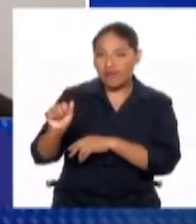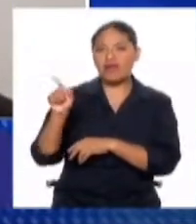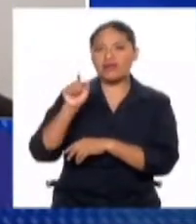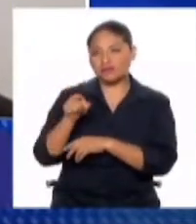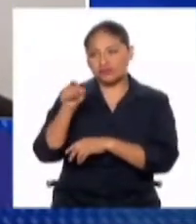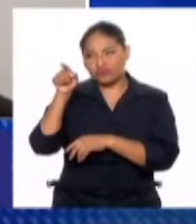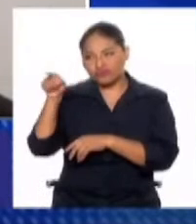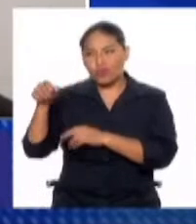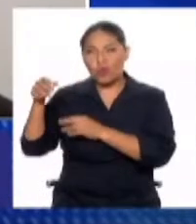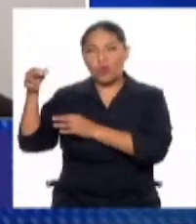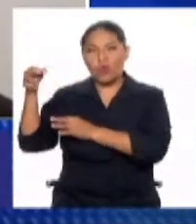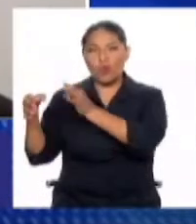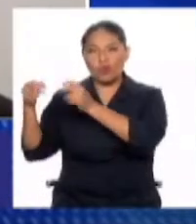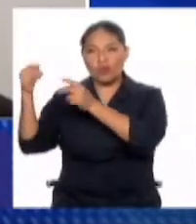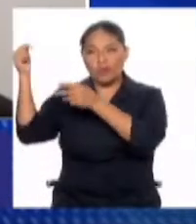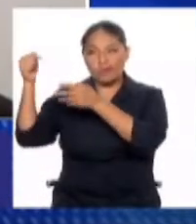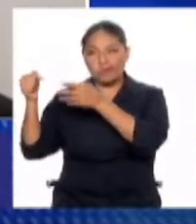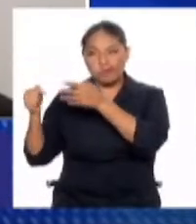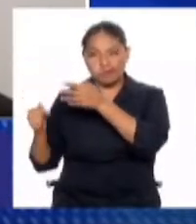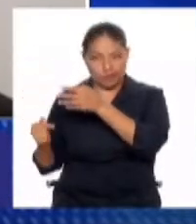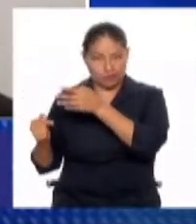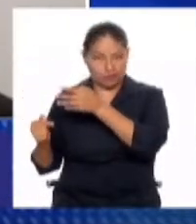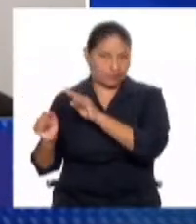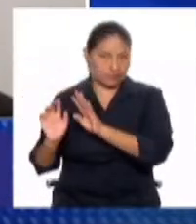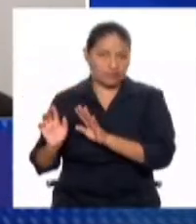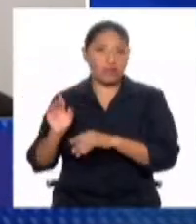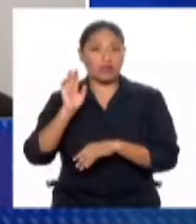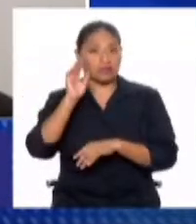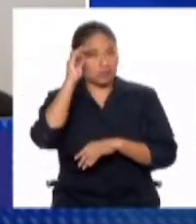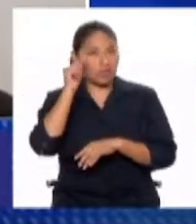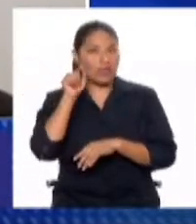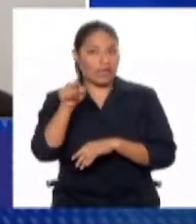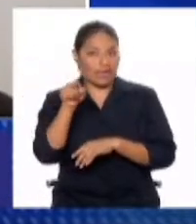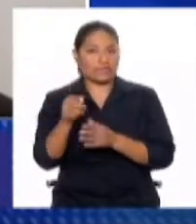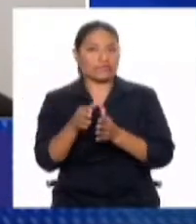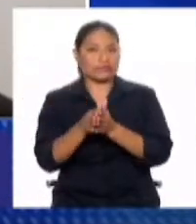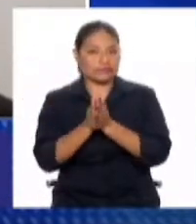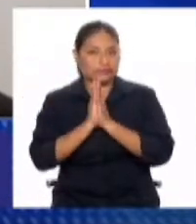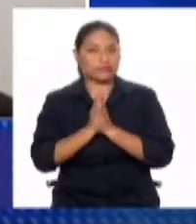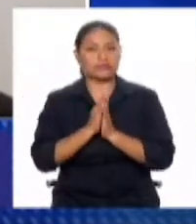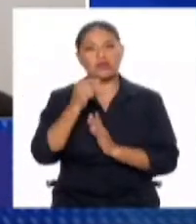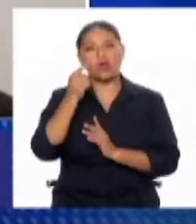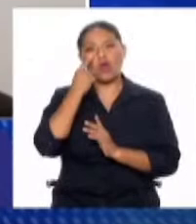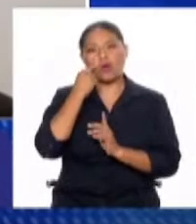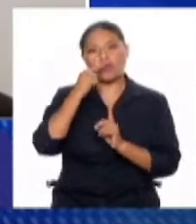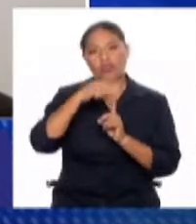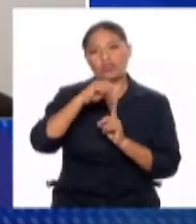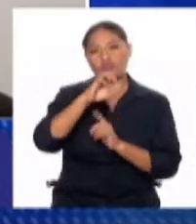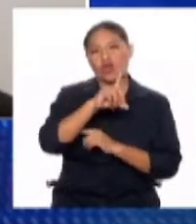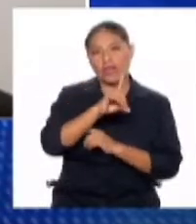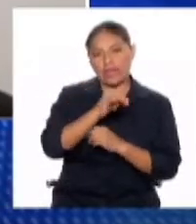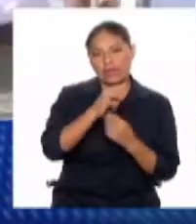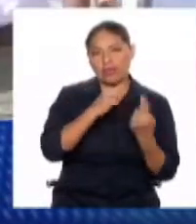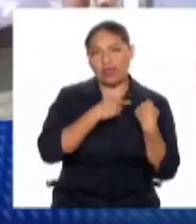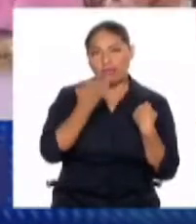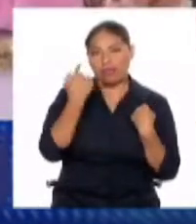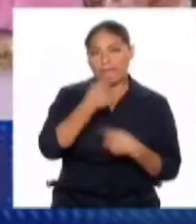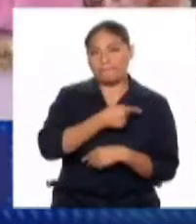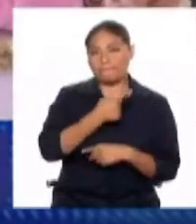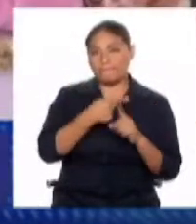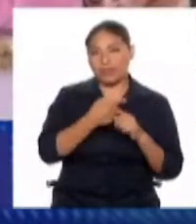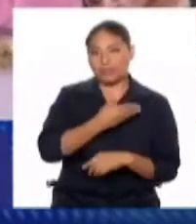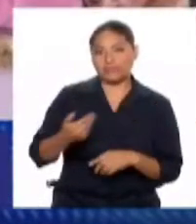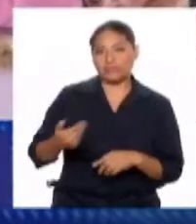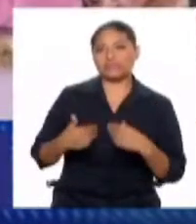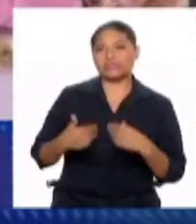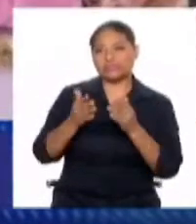acuerdo a las versiones, no olvidemos de que él está solicitando o solicitaría una variación de la prisión preventiva efectiva